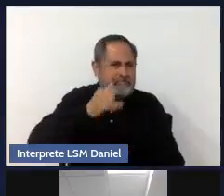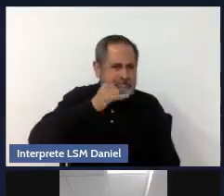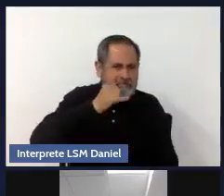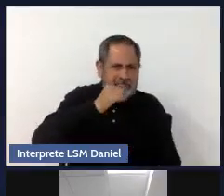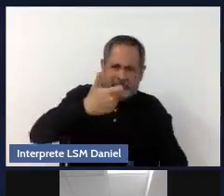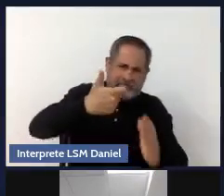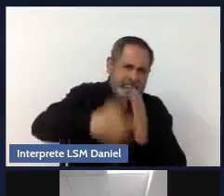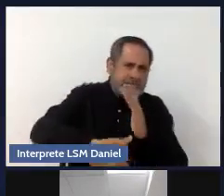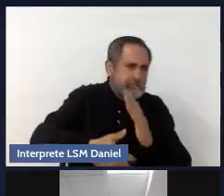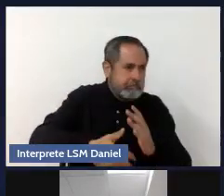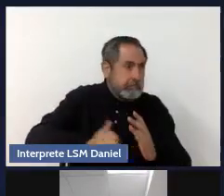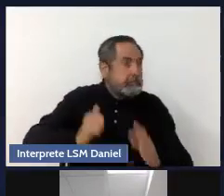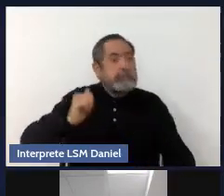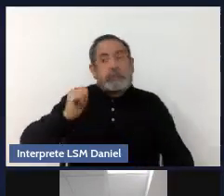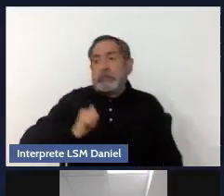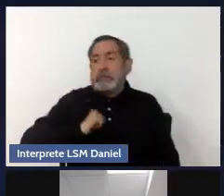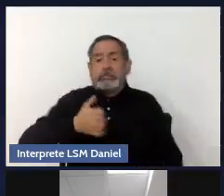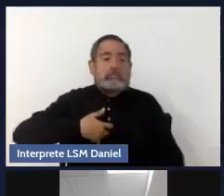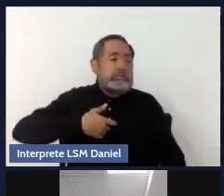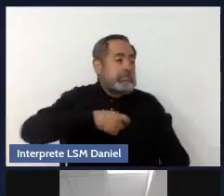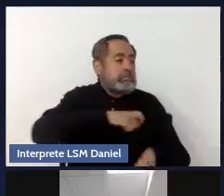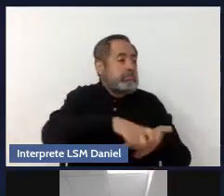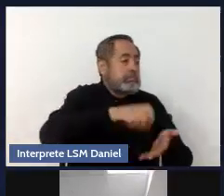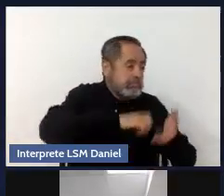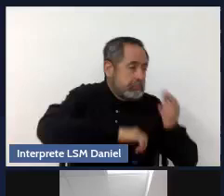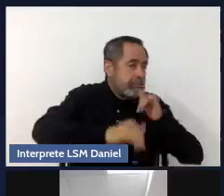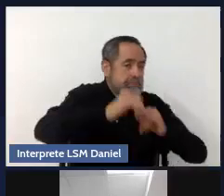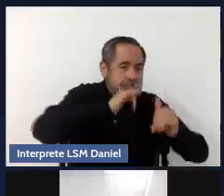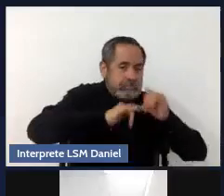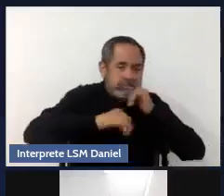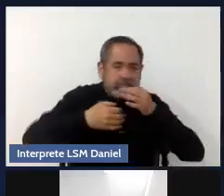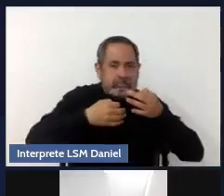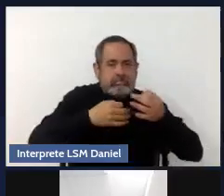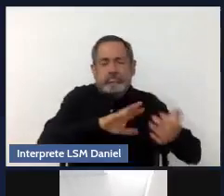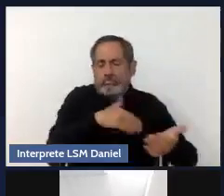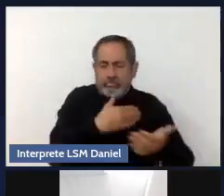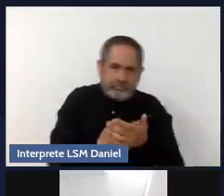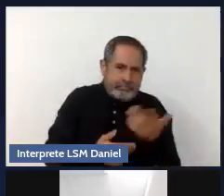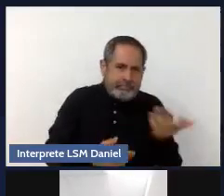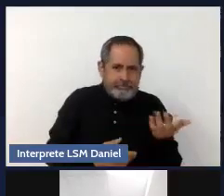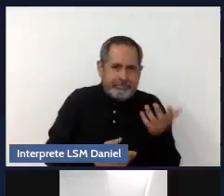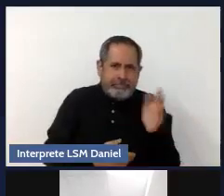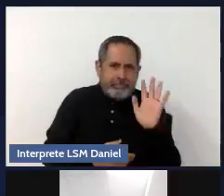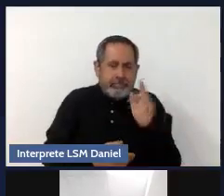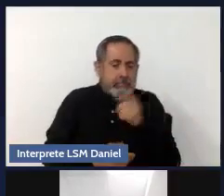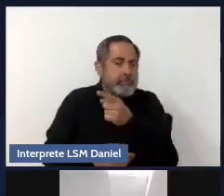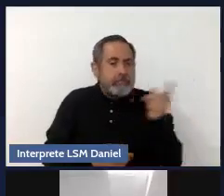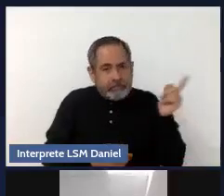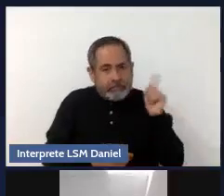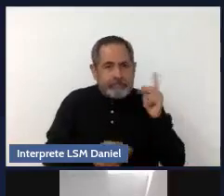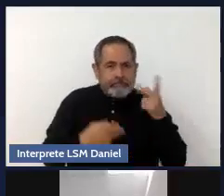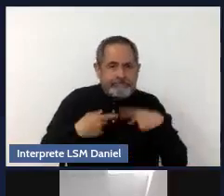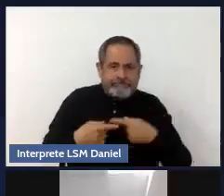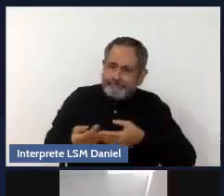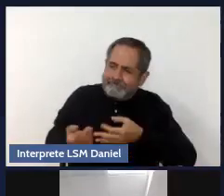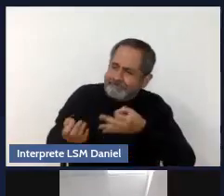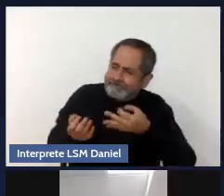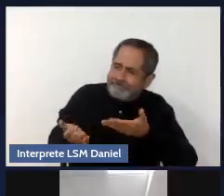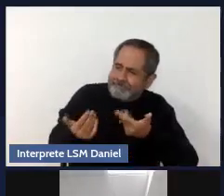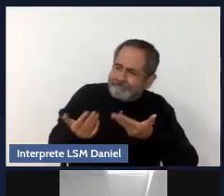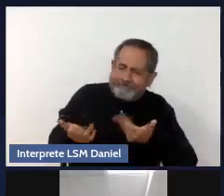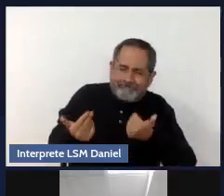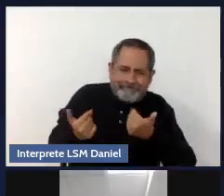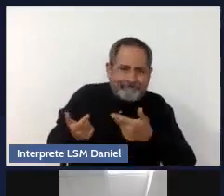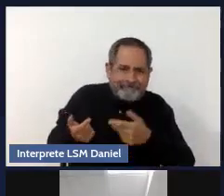accesibles, ¿no? Para jalarlo, para, eh, pues, lo que buscan, eh, las empresas,